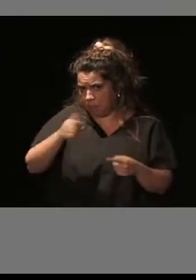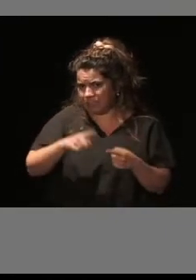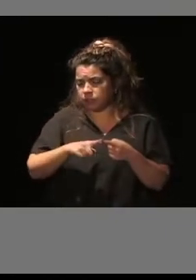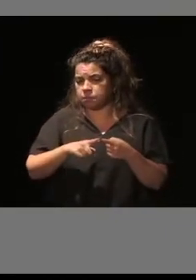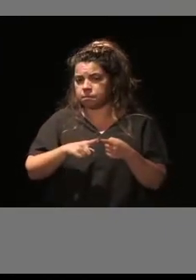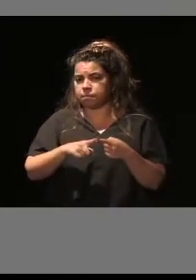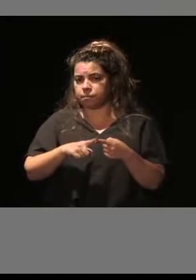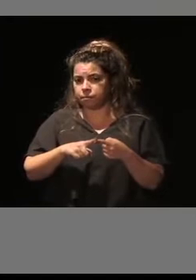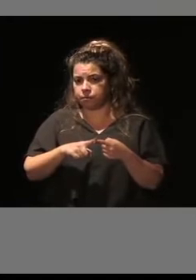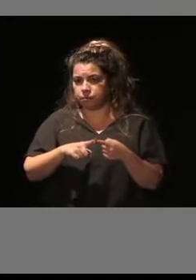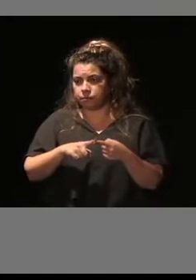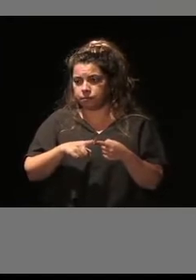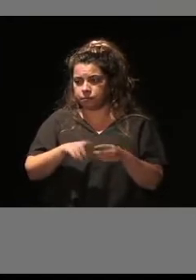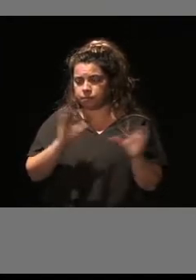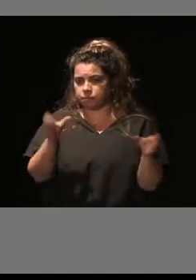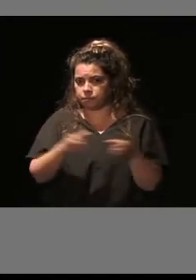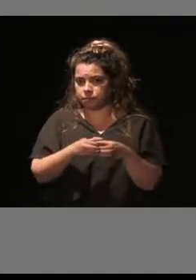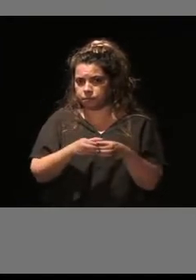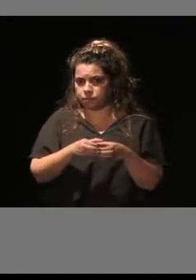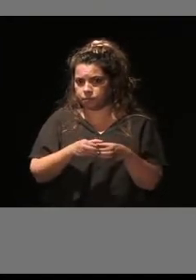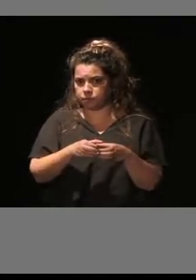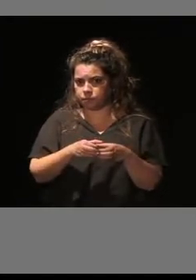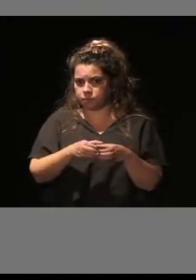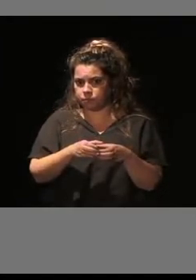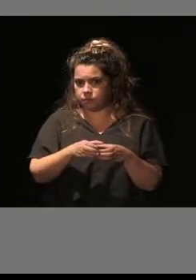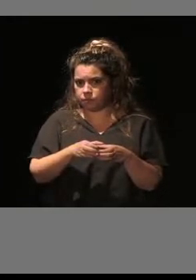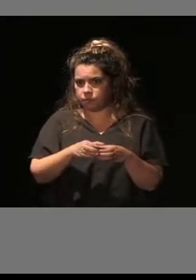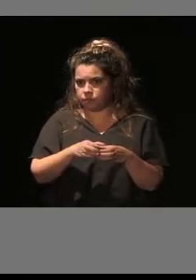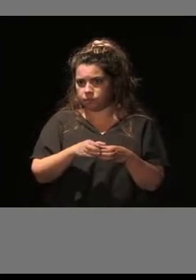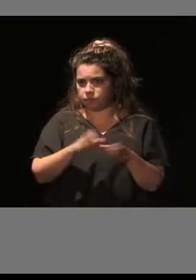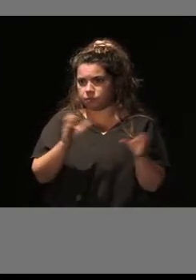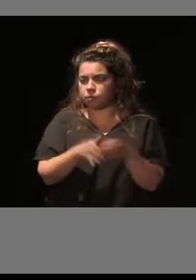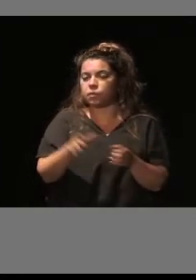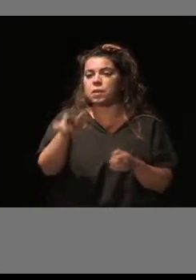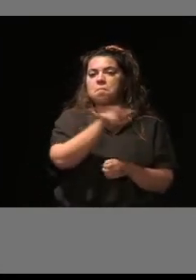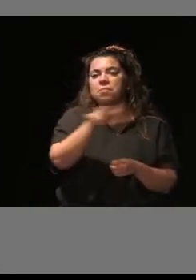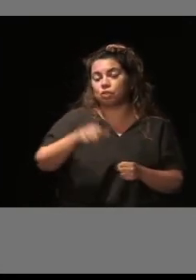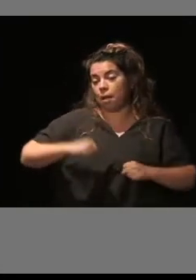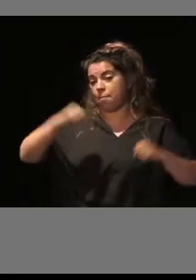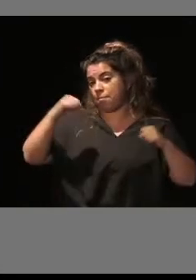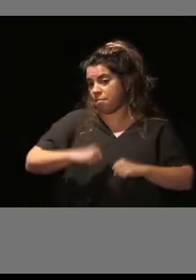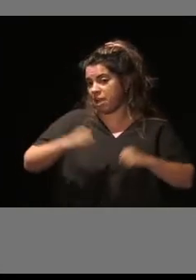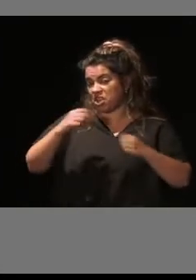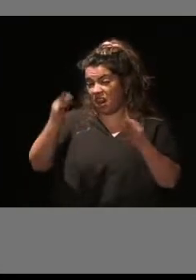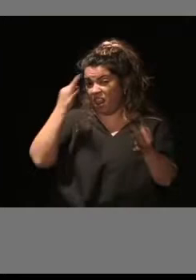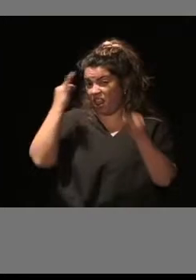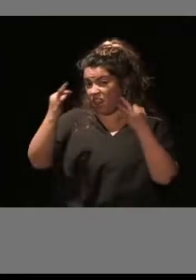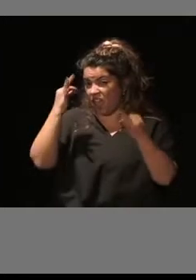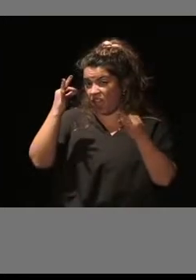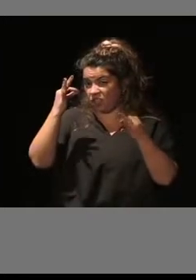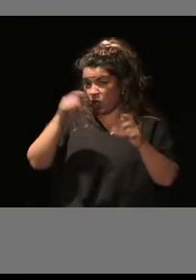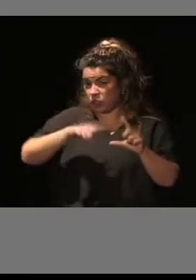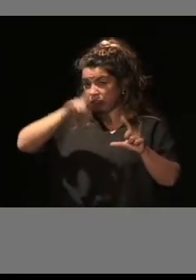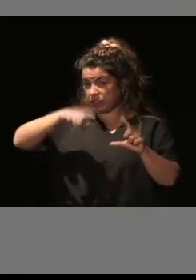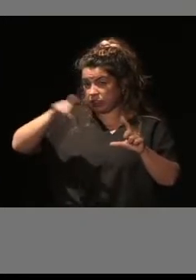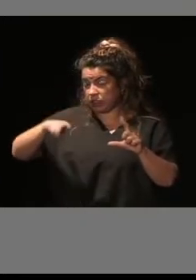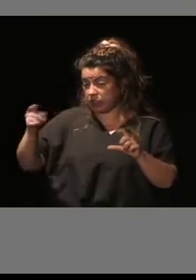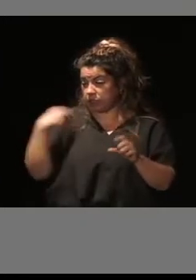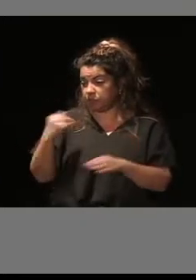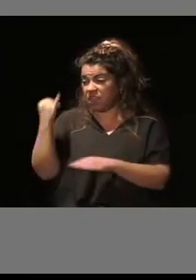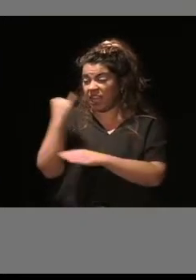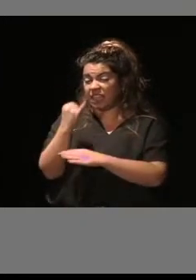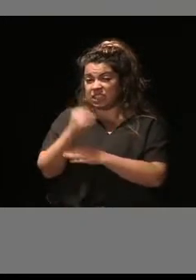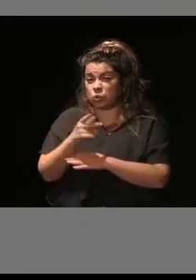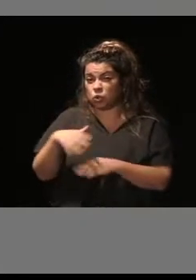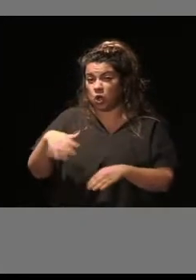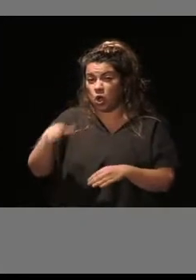que tenemos es el colectivo de las personas mayores. Según los datos estadísticos del Instituto Nacional de Estadística